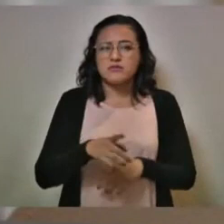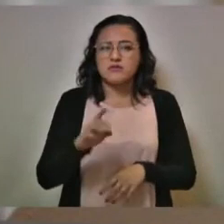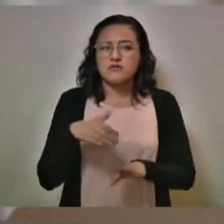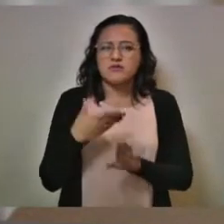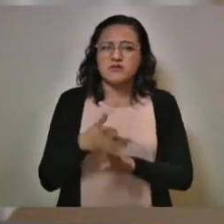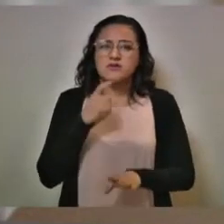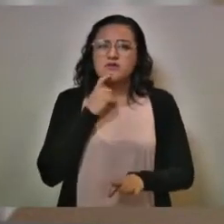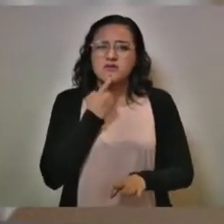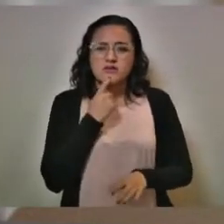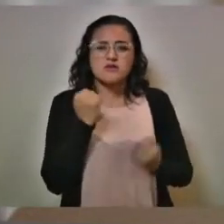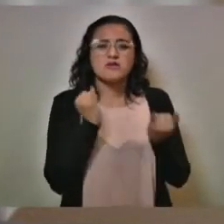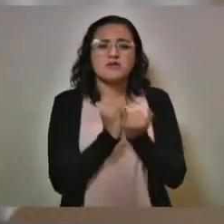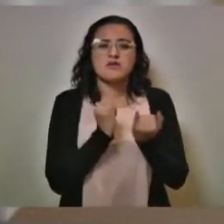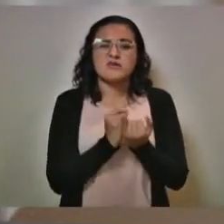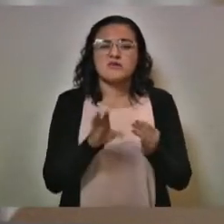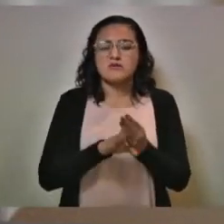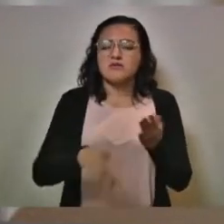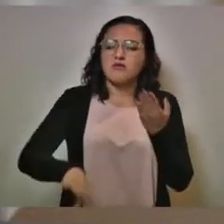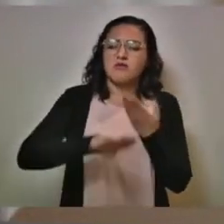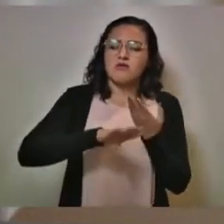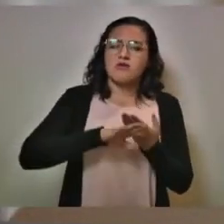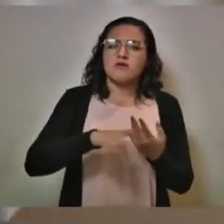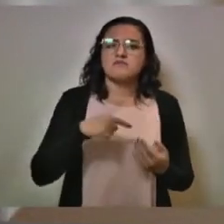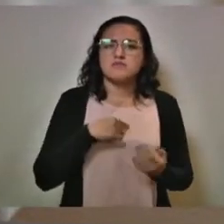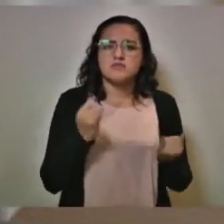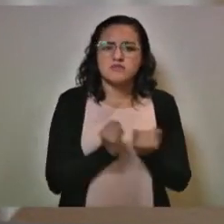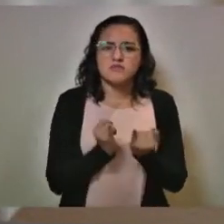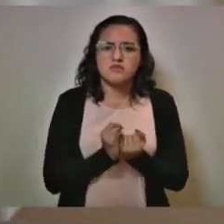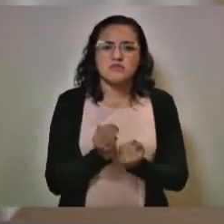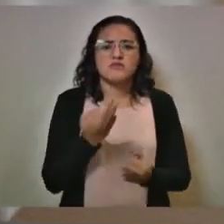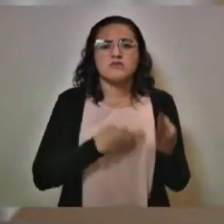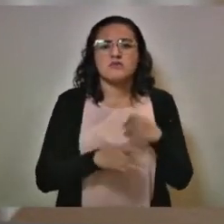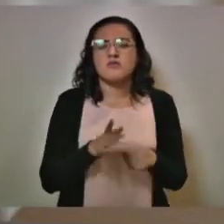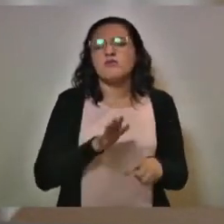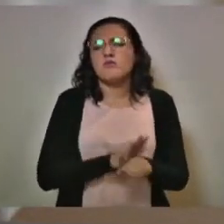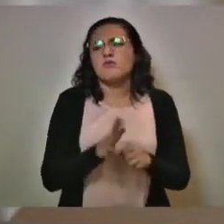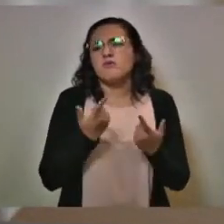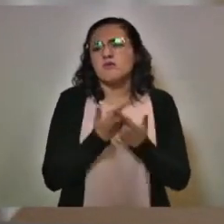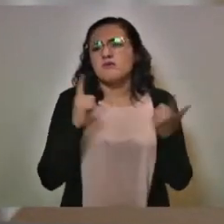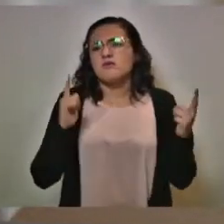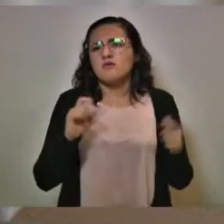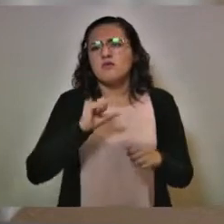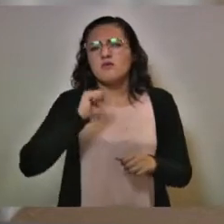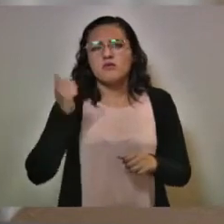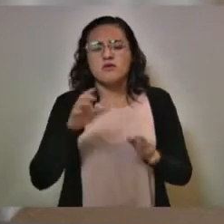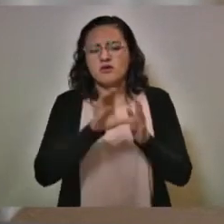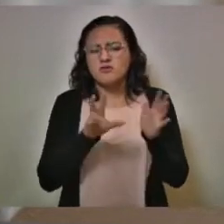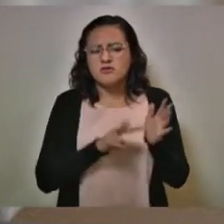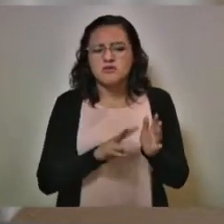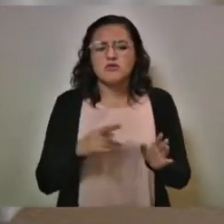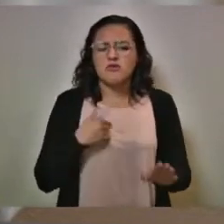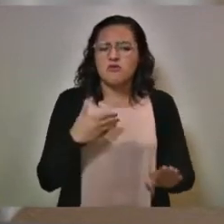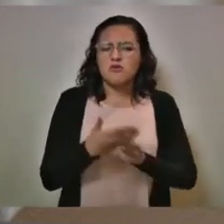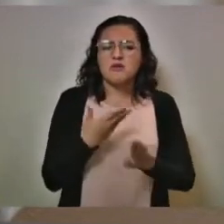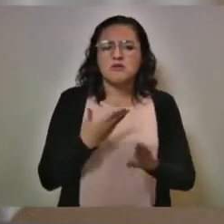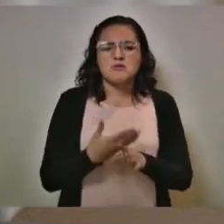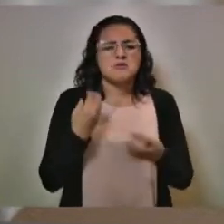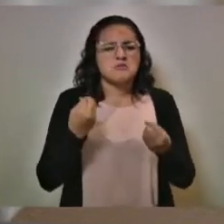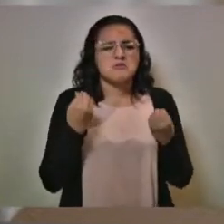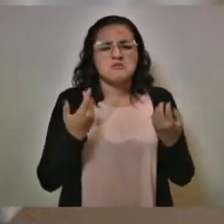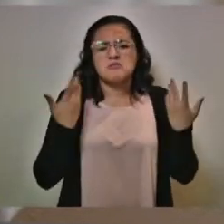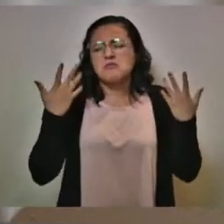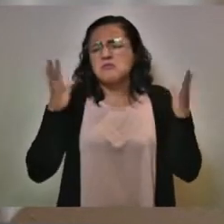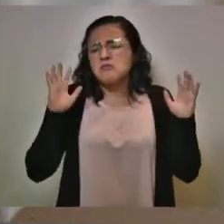la jornada de infamio en mi contra y en todo caso cualquier otra convocatoria en contra son hechos